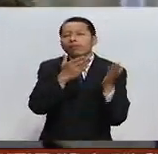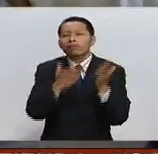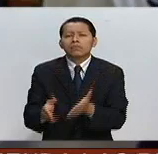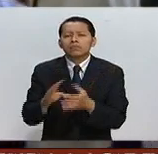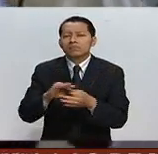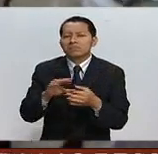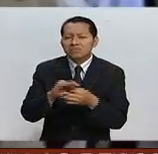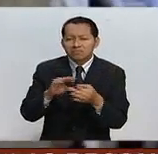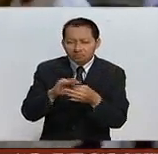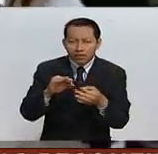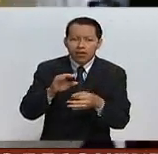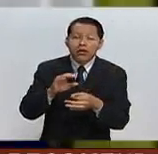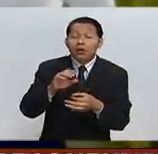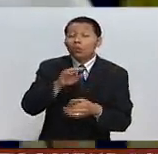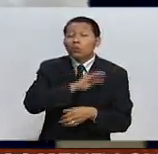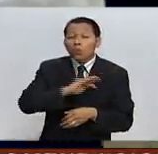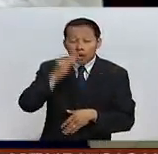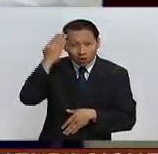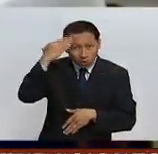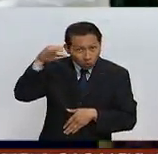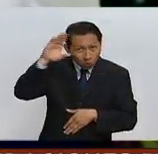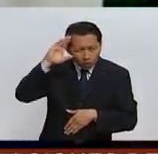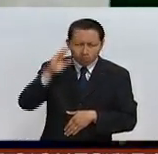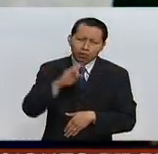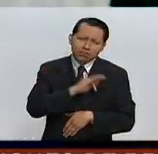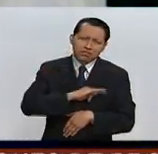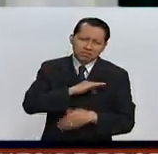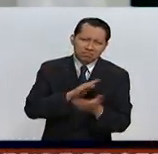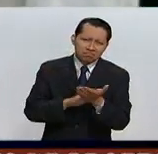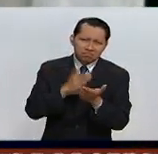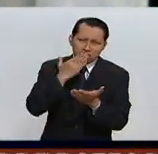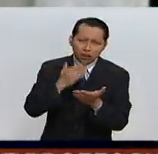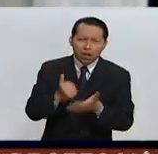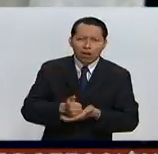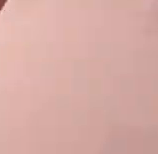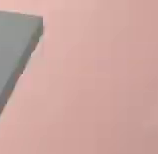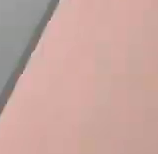del gobierno cubano para ayudar en este proceso de paz.